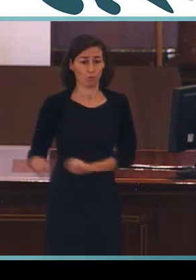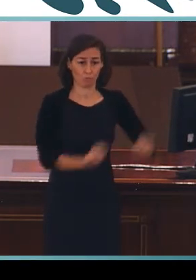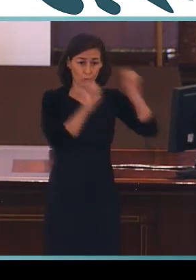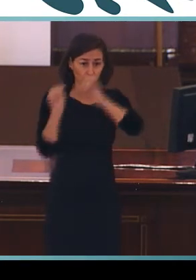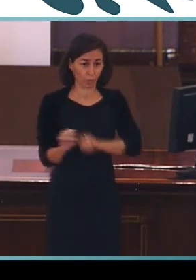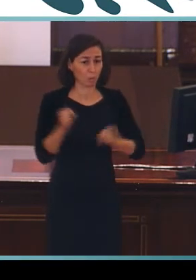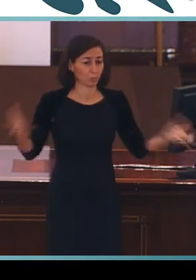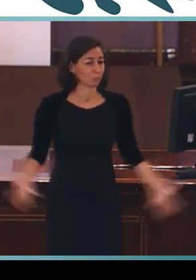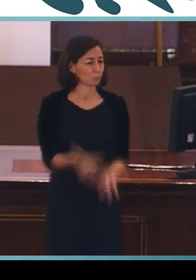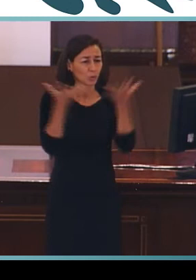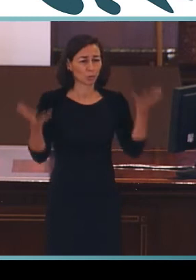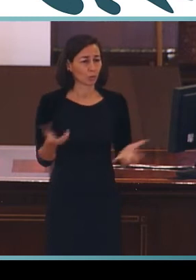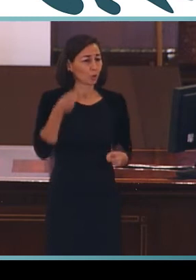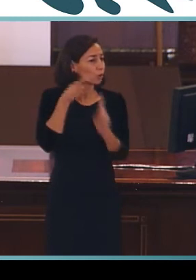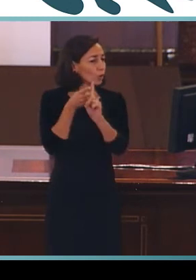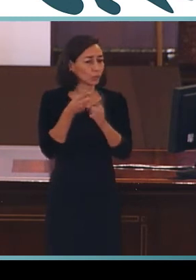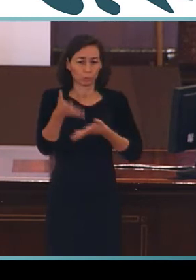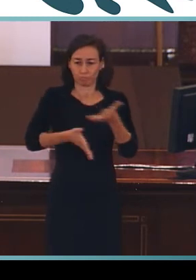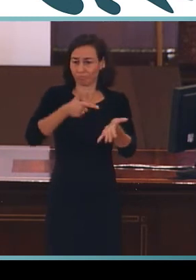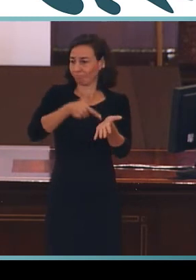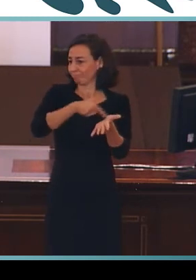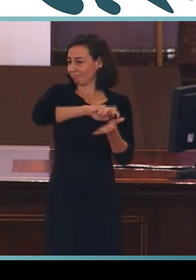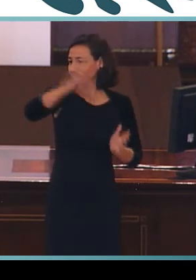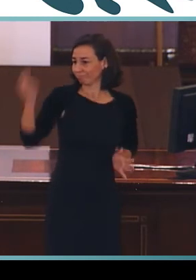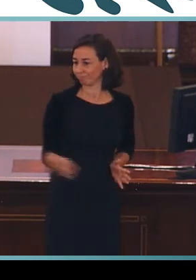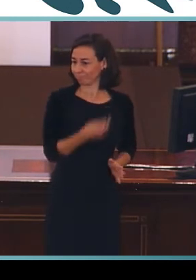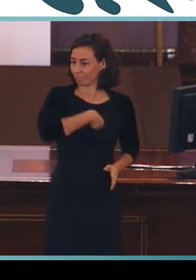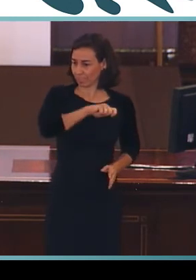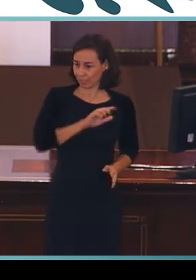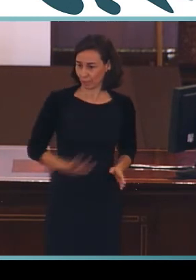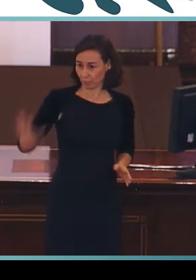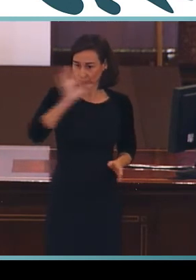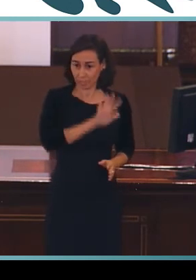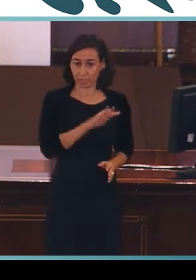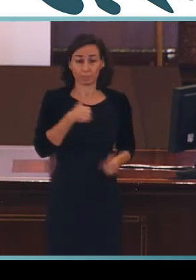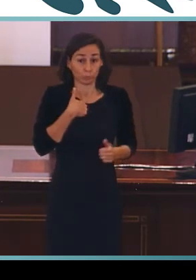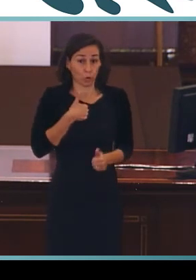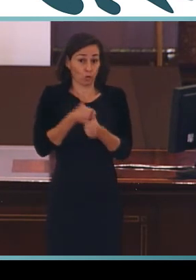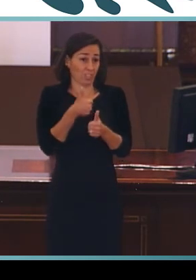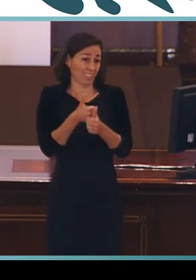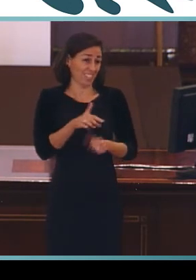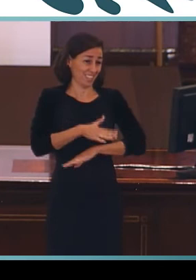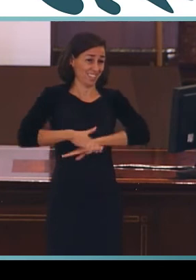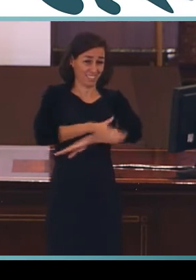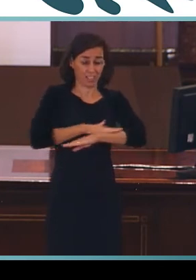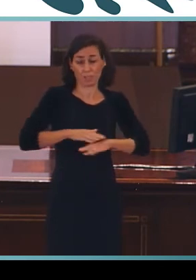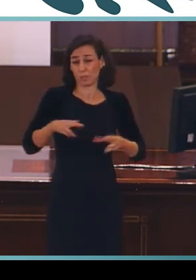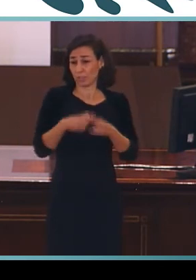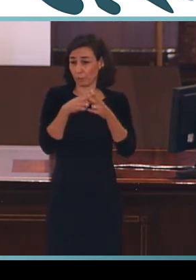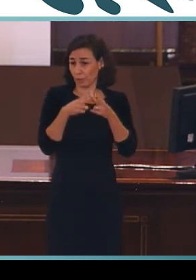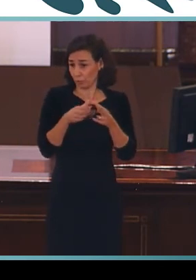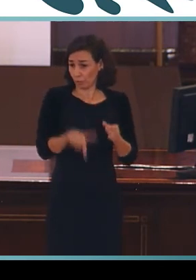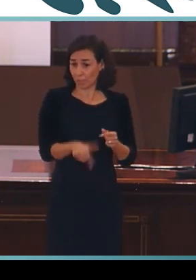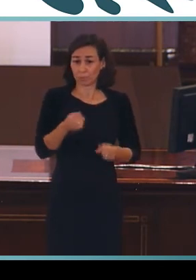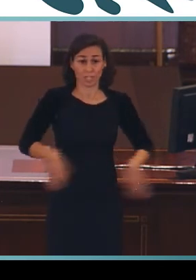y la promoción de las lenguas de signos en España. Y como Secretaria de Estado de Servicios Sociales e Igualdad